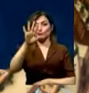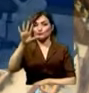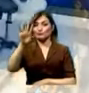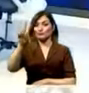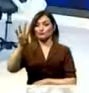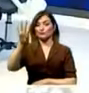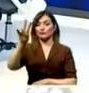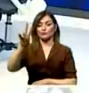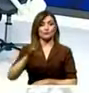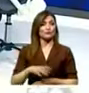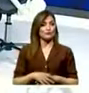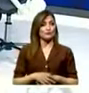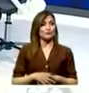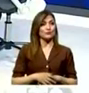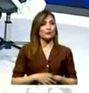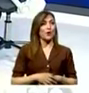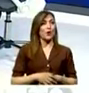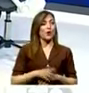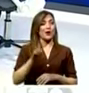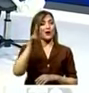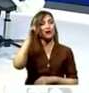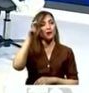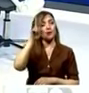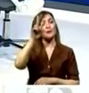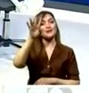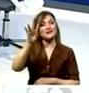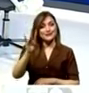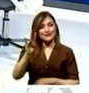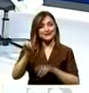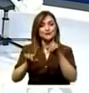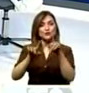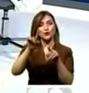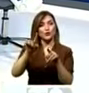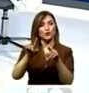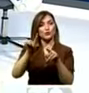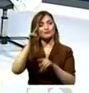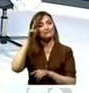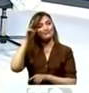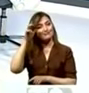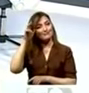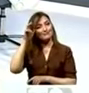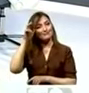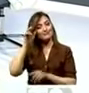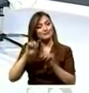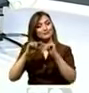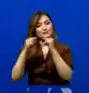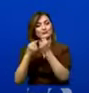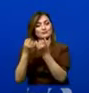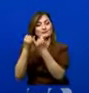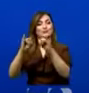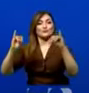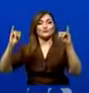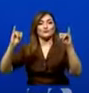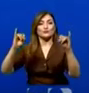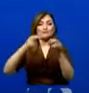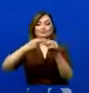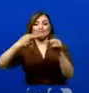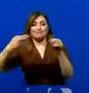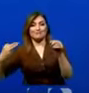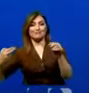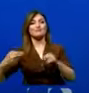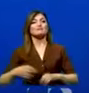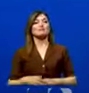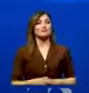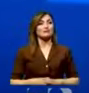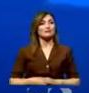son 27, no 29. Has puesto ahí algunos que están en el grupo de los Independientes. Independientes, Independientes.